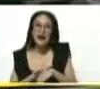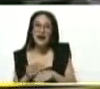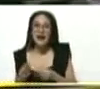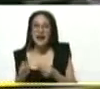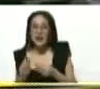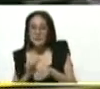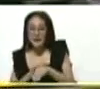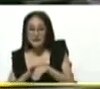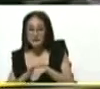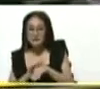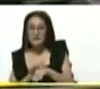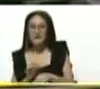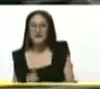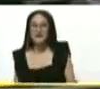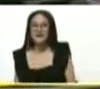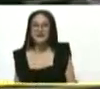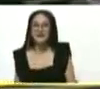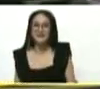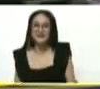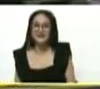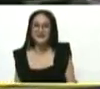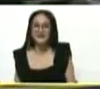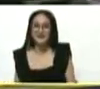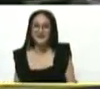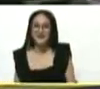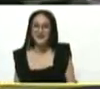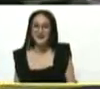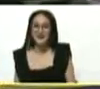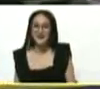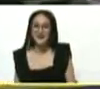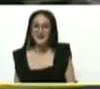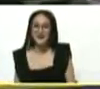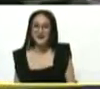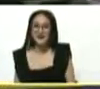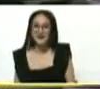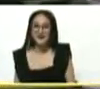Mertiolate, eso todavía existe. Bueno, sí hay, ¿verdad?